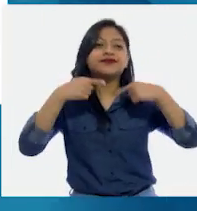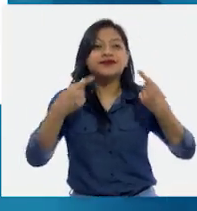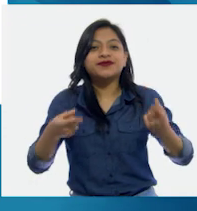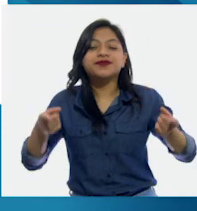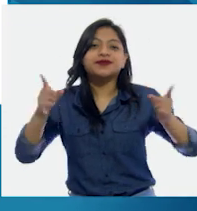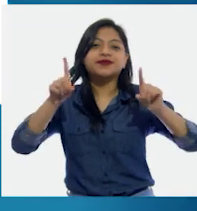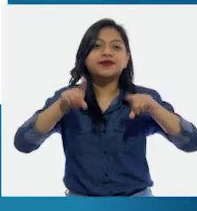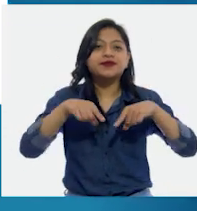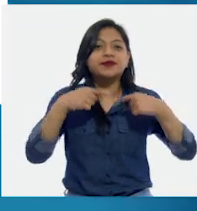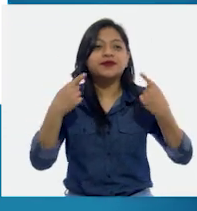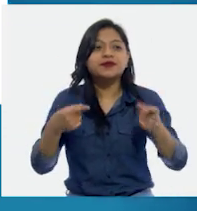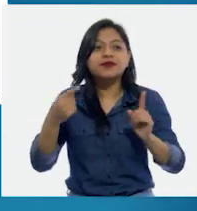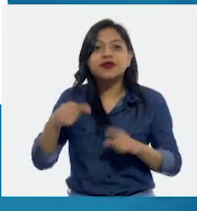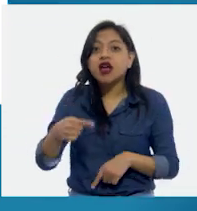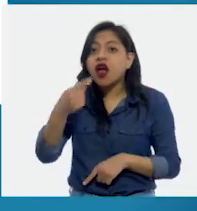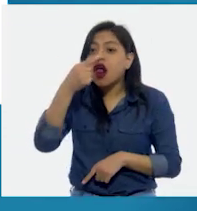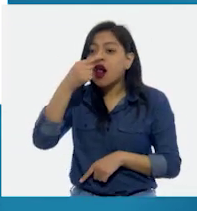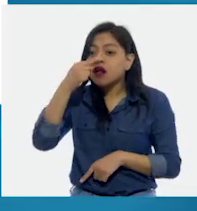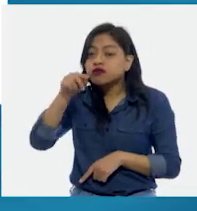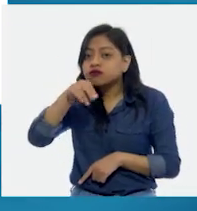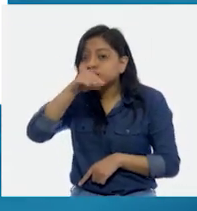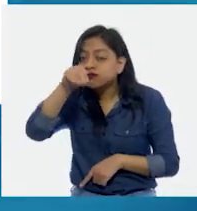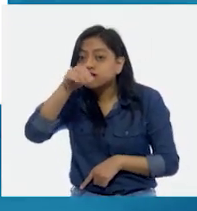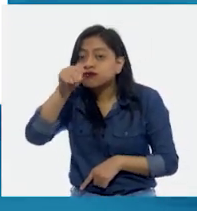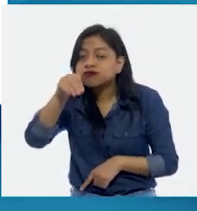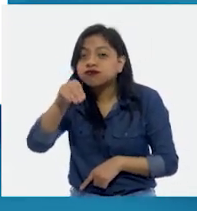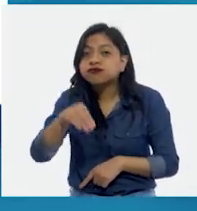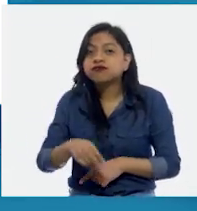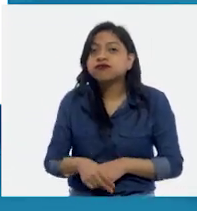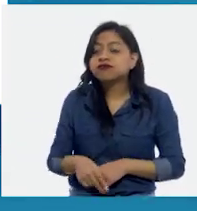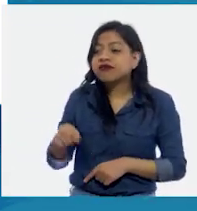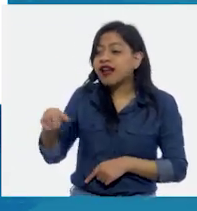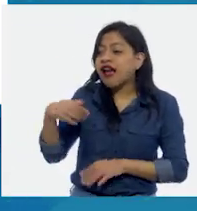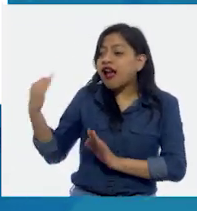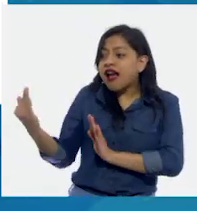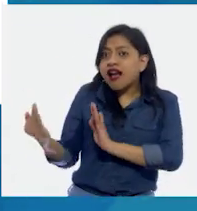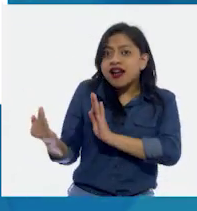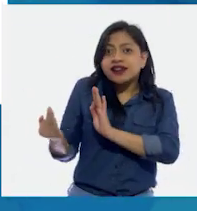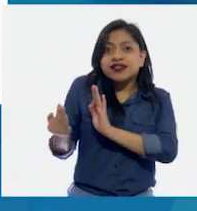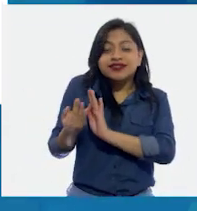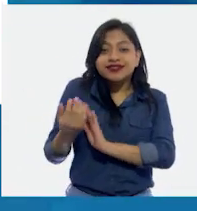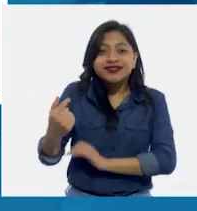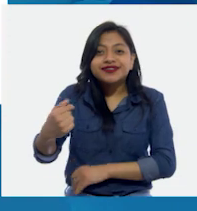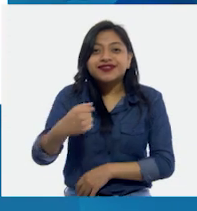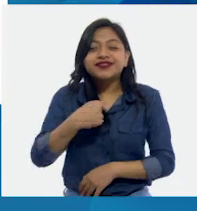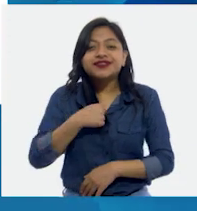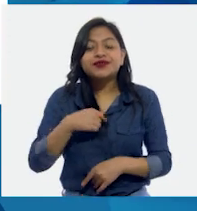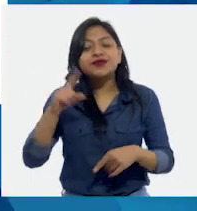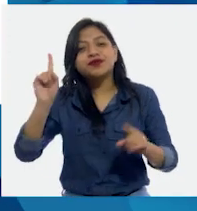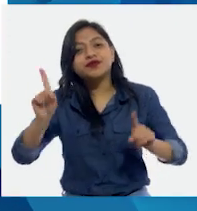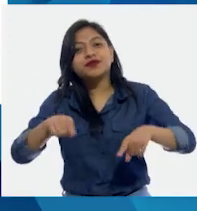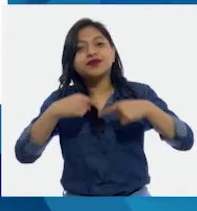Con su naricita larga, pasó cerquita de mí.